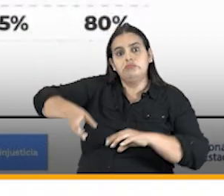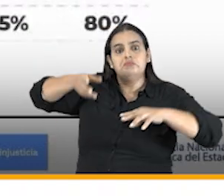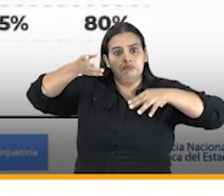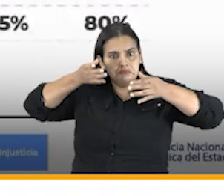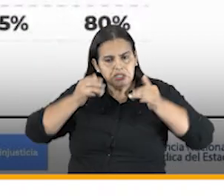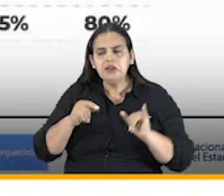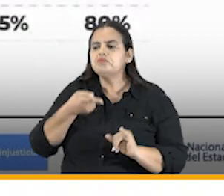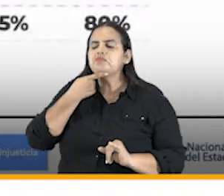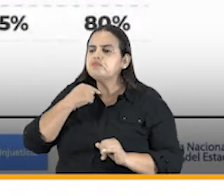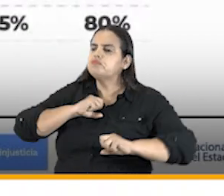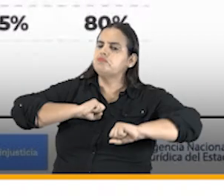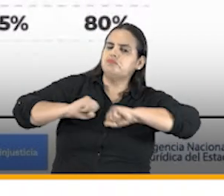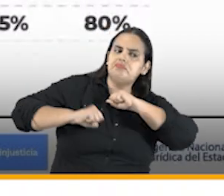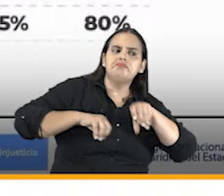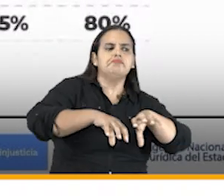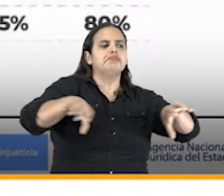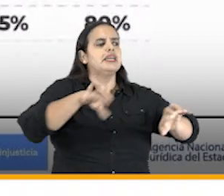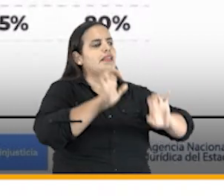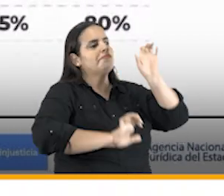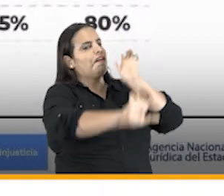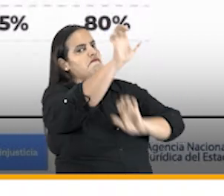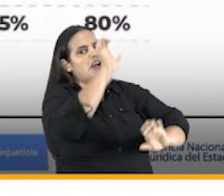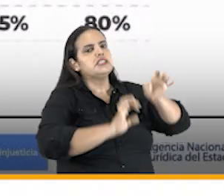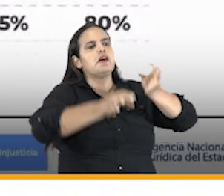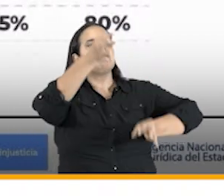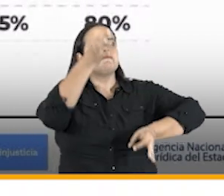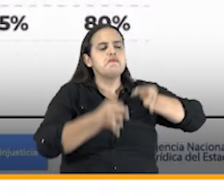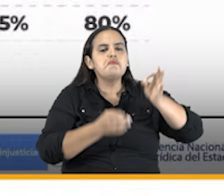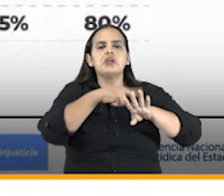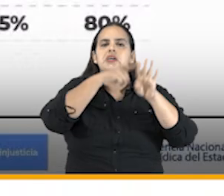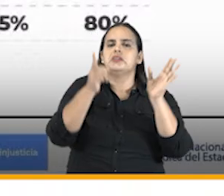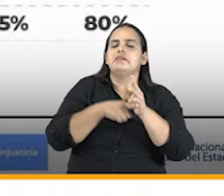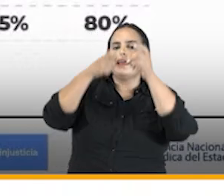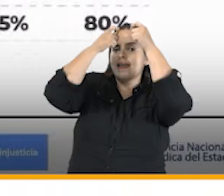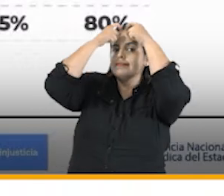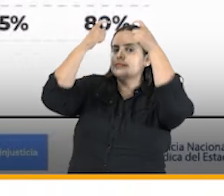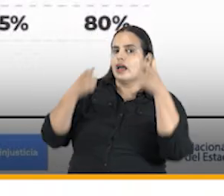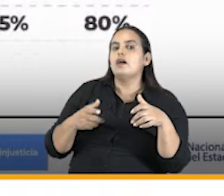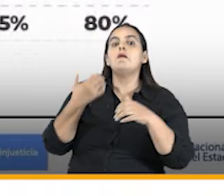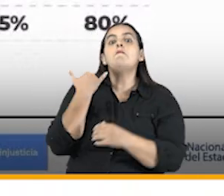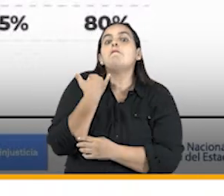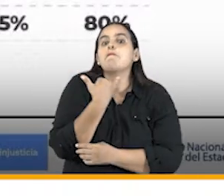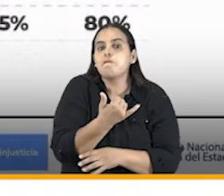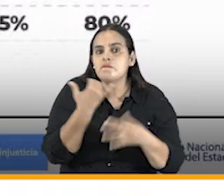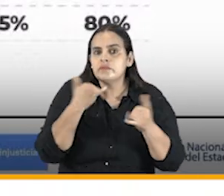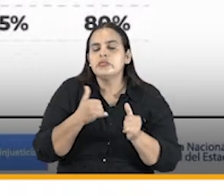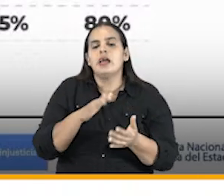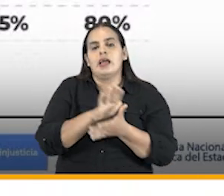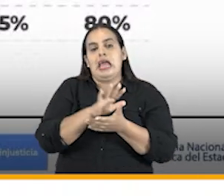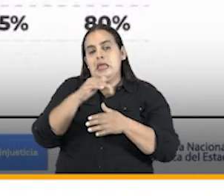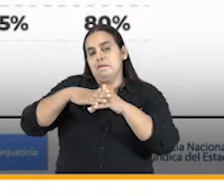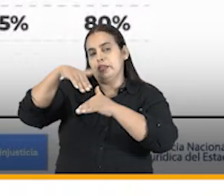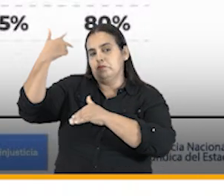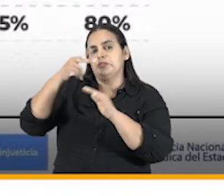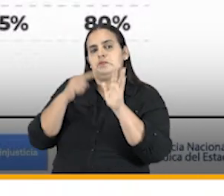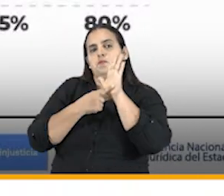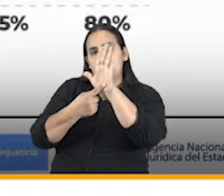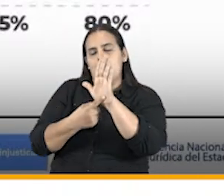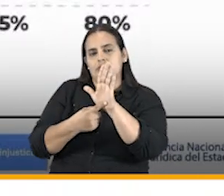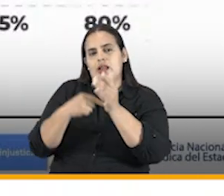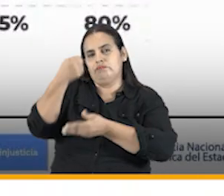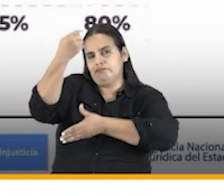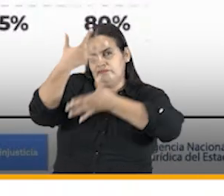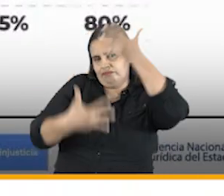gestiones de defensa jurídica del Estado aquí tenemos ya en la base más adelante la